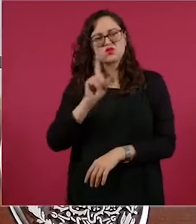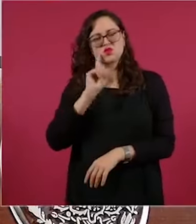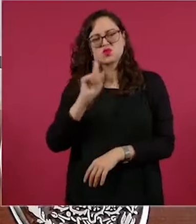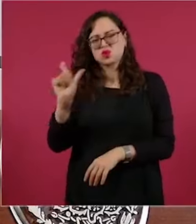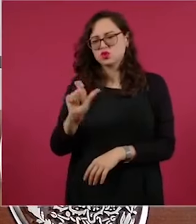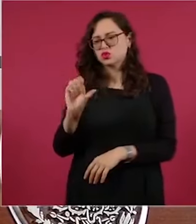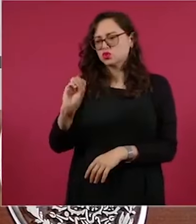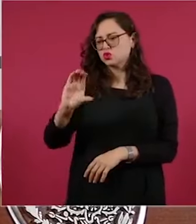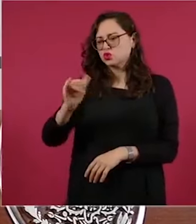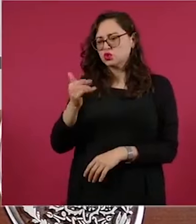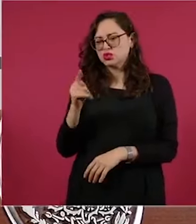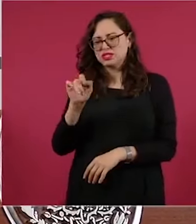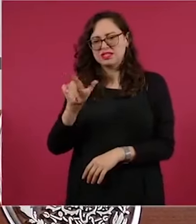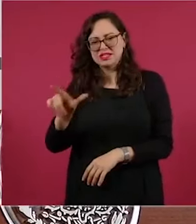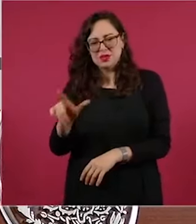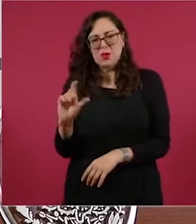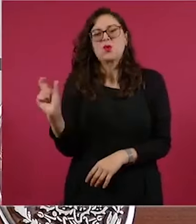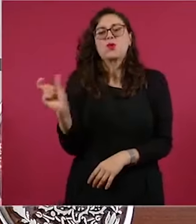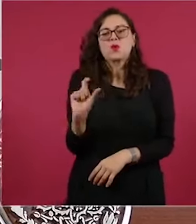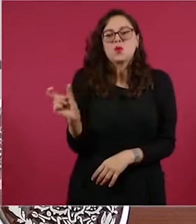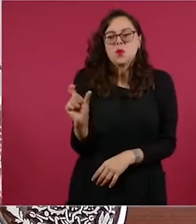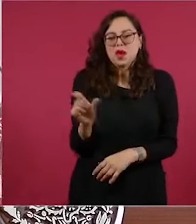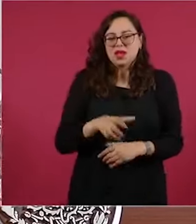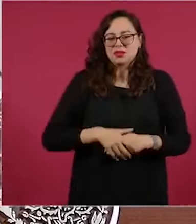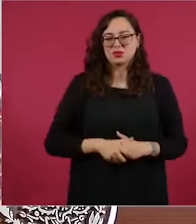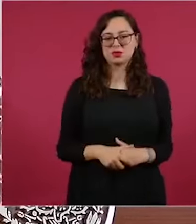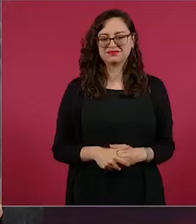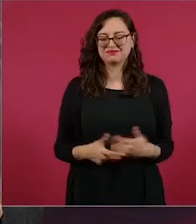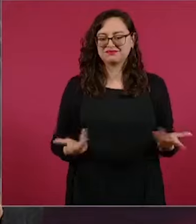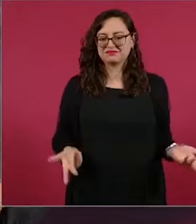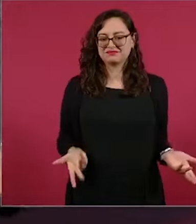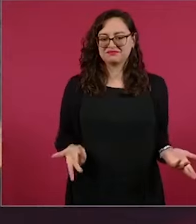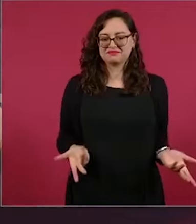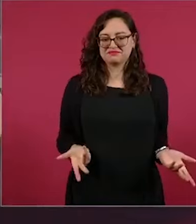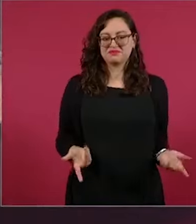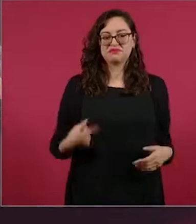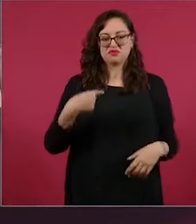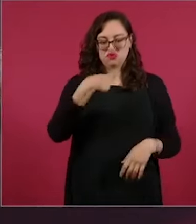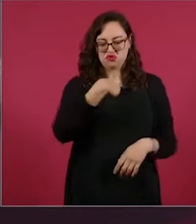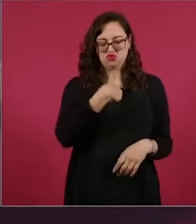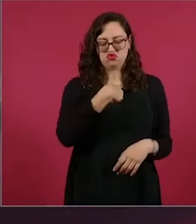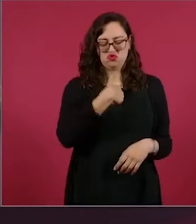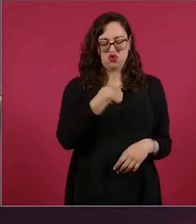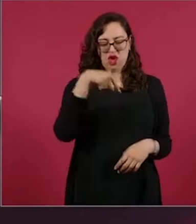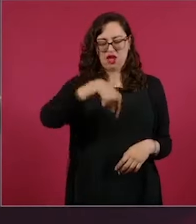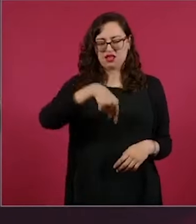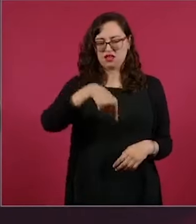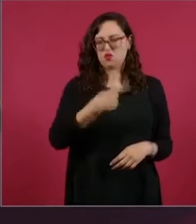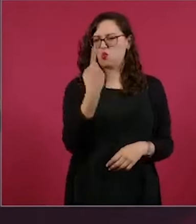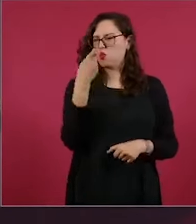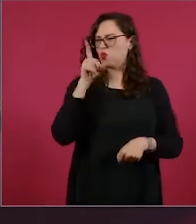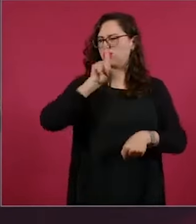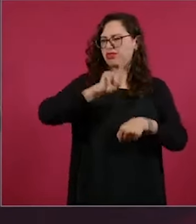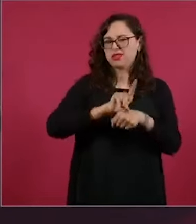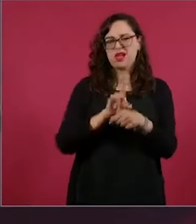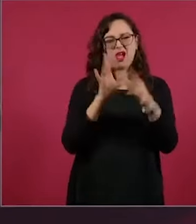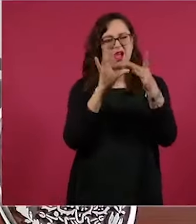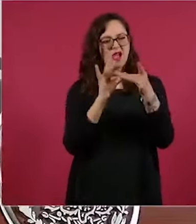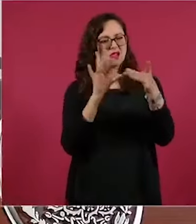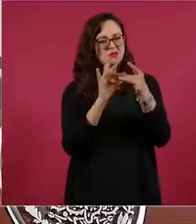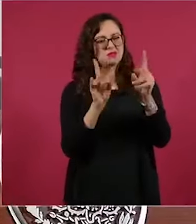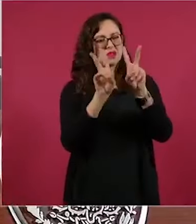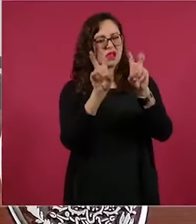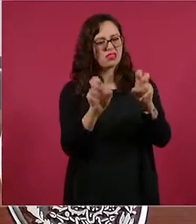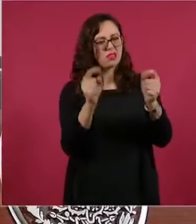tergiversaron lo que aquí planteé, hasta castigaron a un funcionario